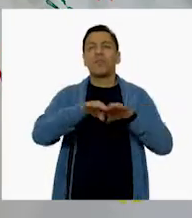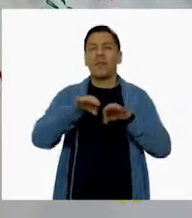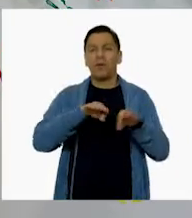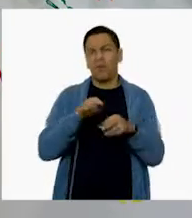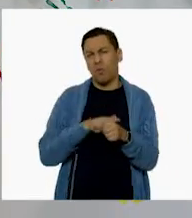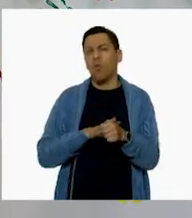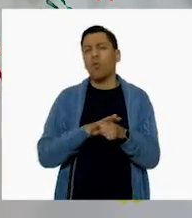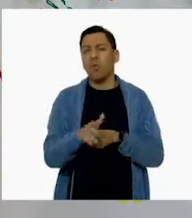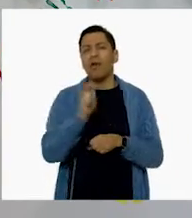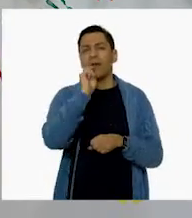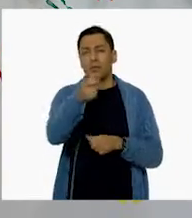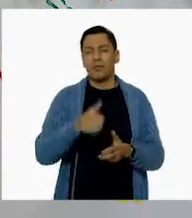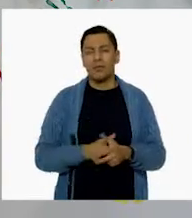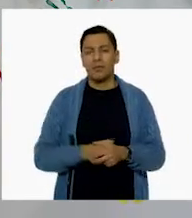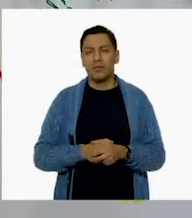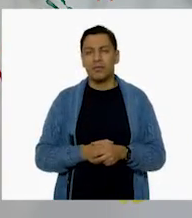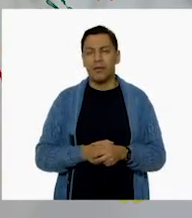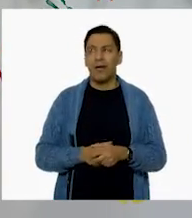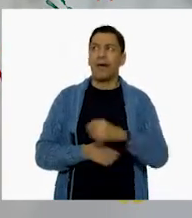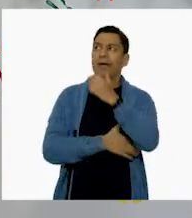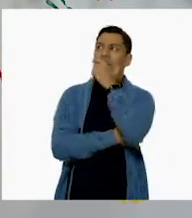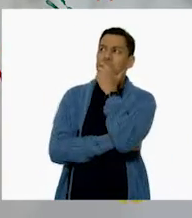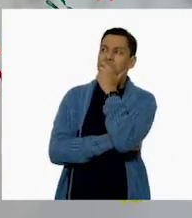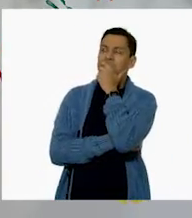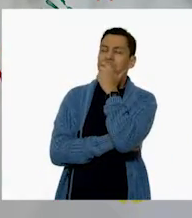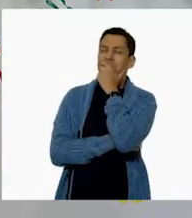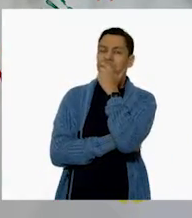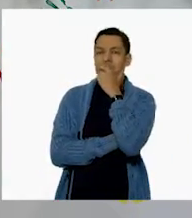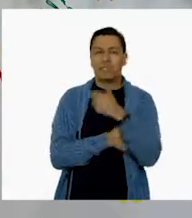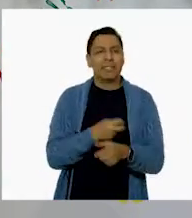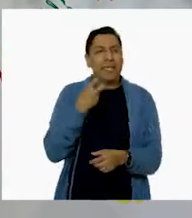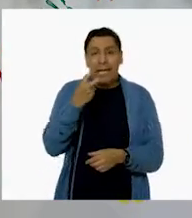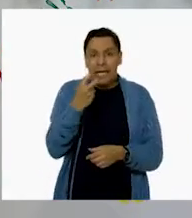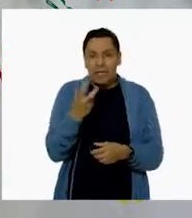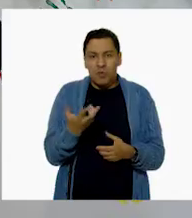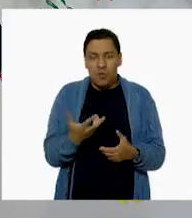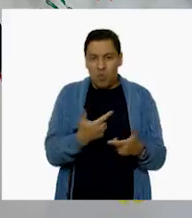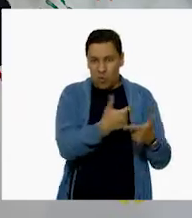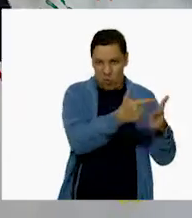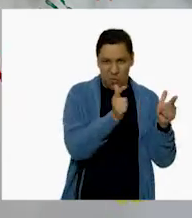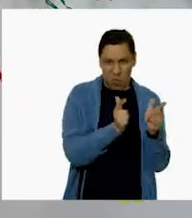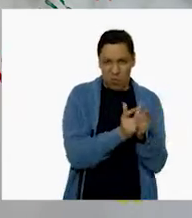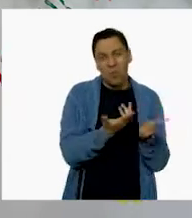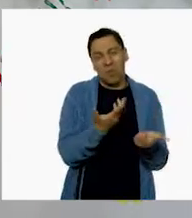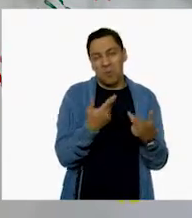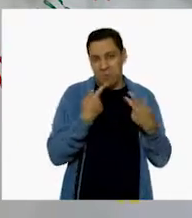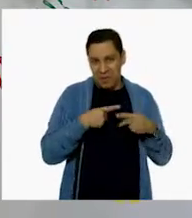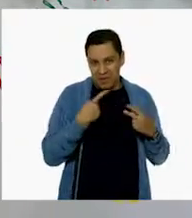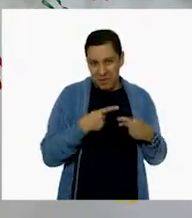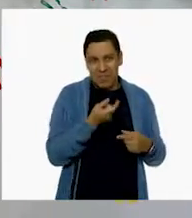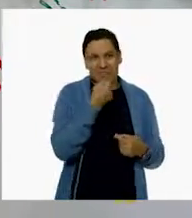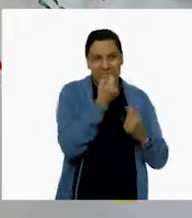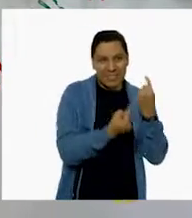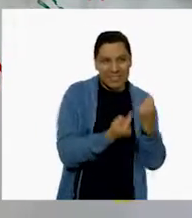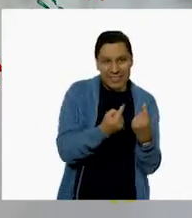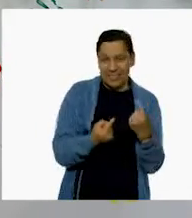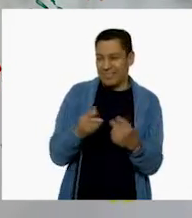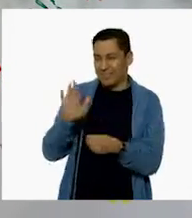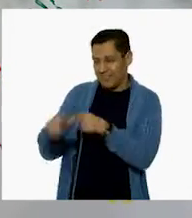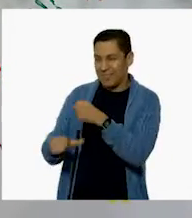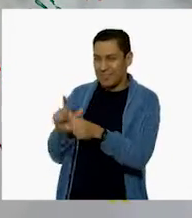Híjole, lo que más me gusta de mi trabajo es justamente esta dinámica que se da entre los perros y los